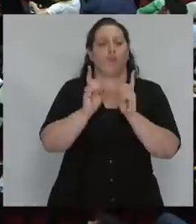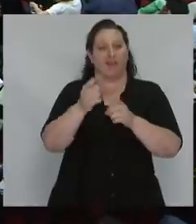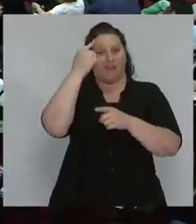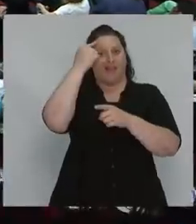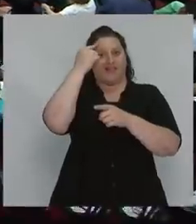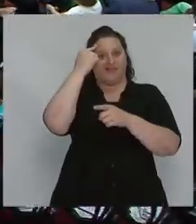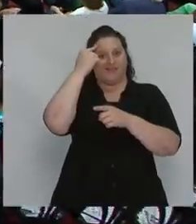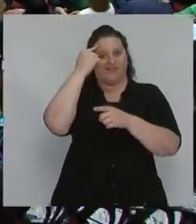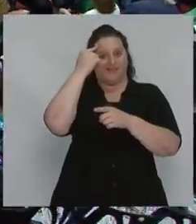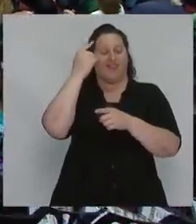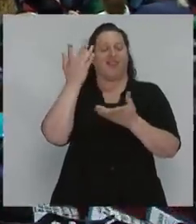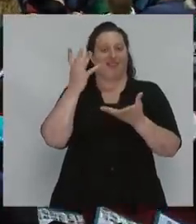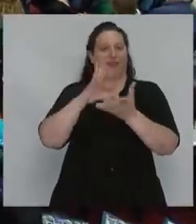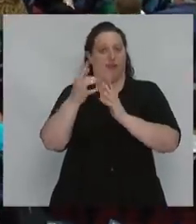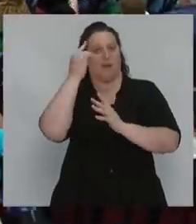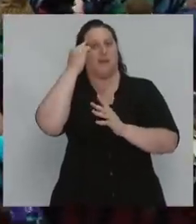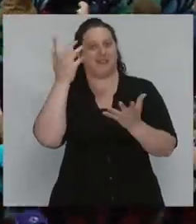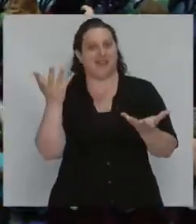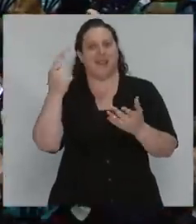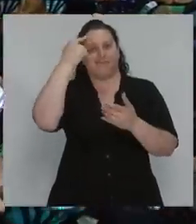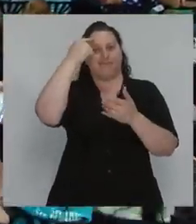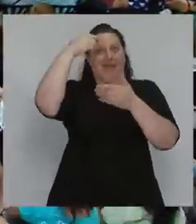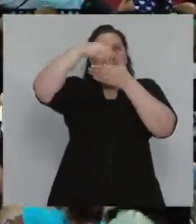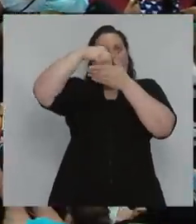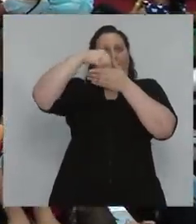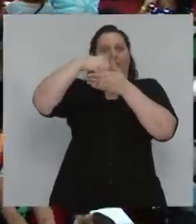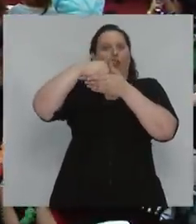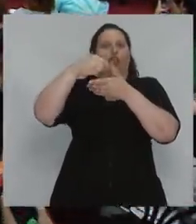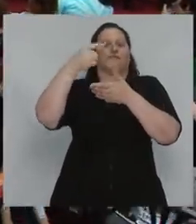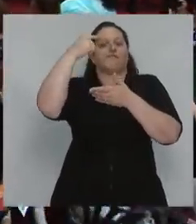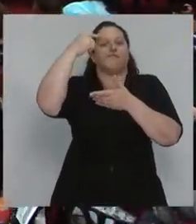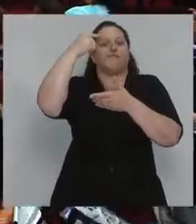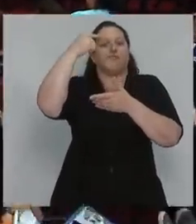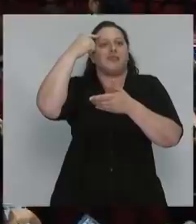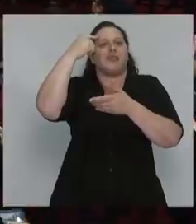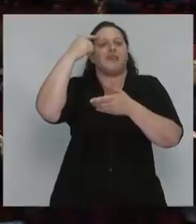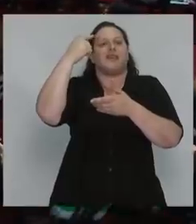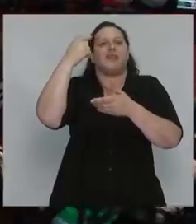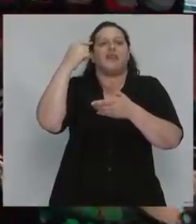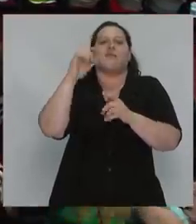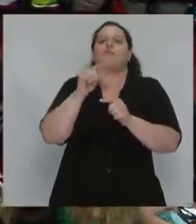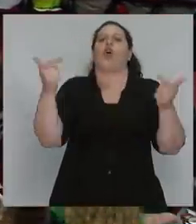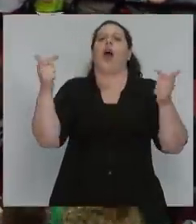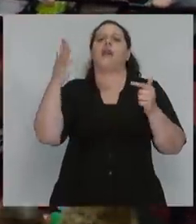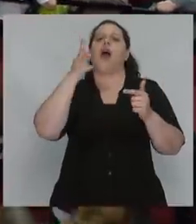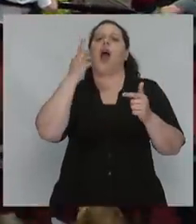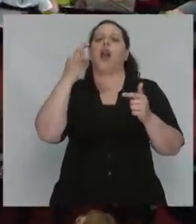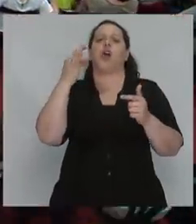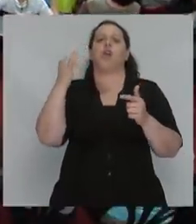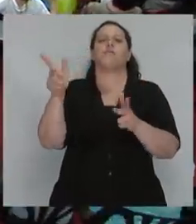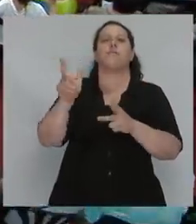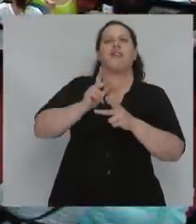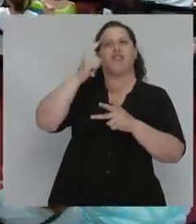para pensar. En el cerebro no hay ninguna neurona que dice, yo soy la chief executive, ¿no? No hay ninguna